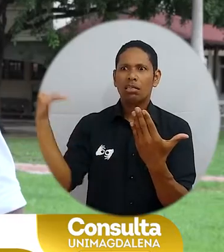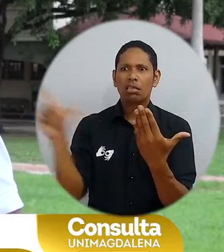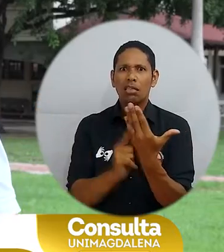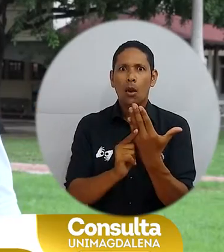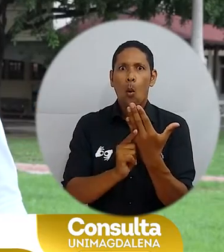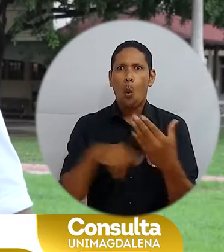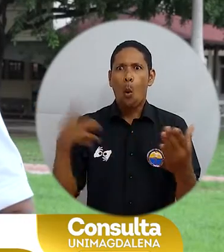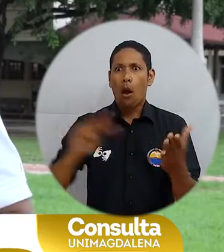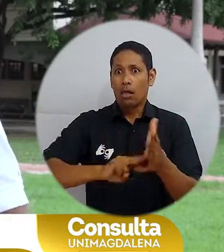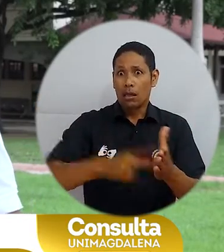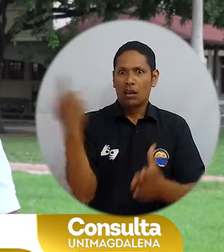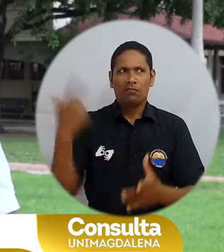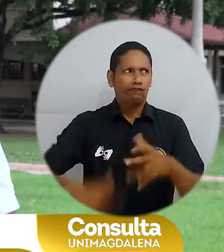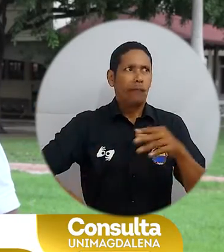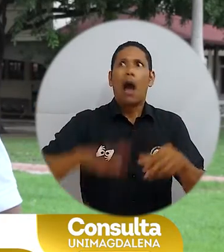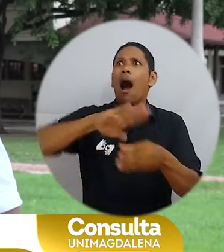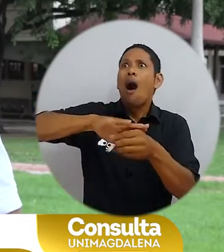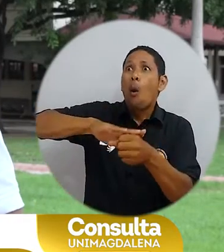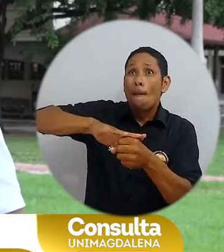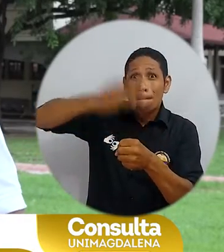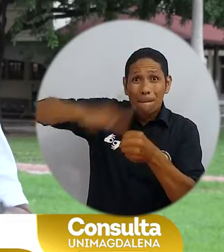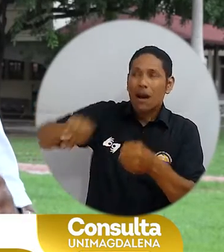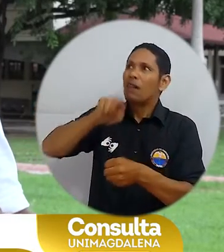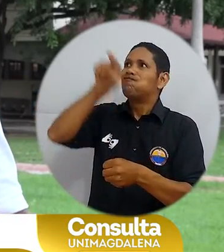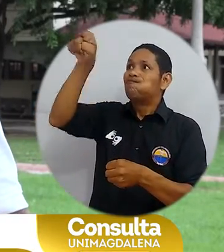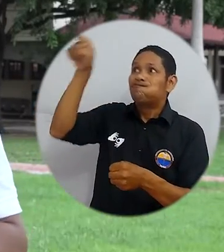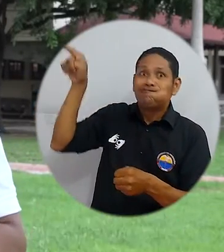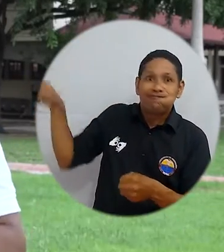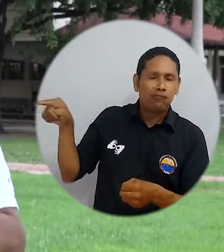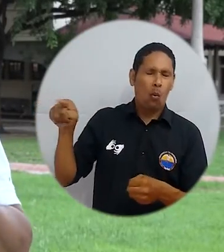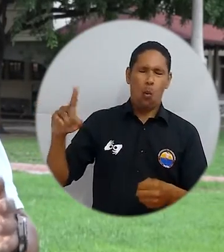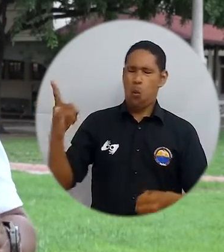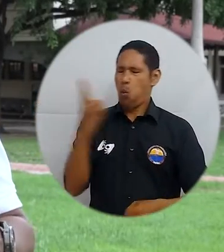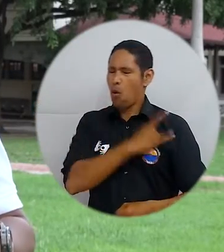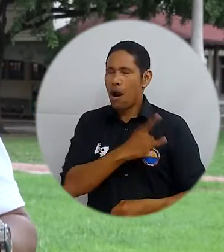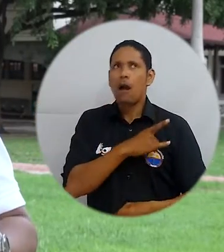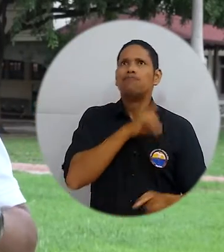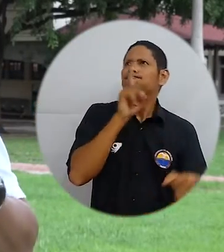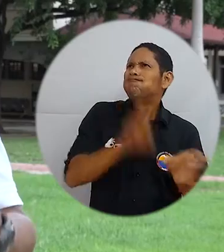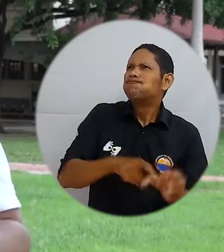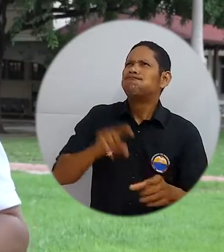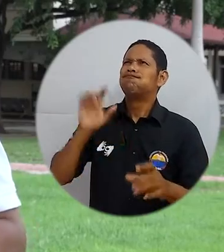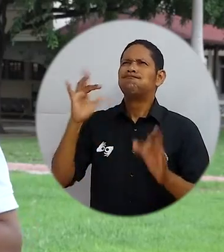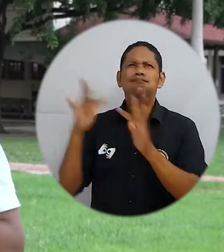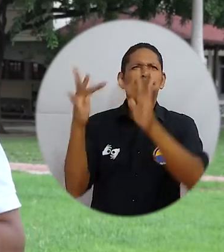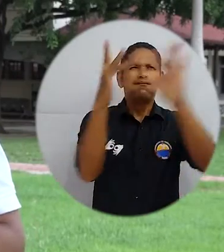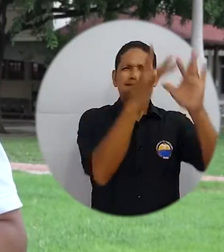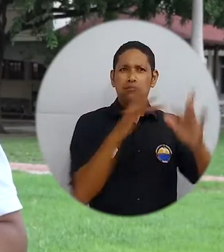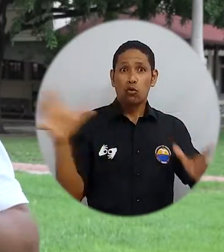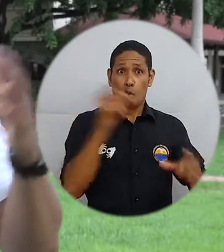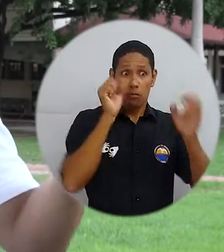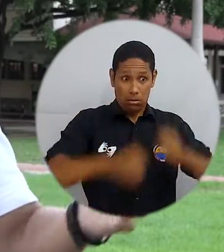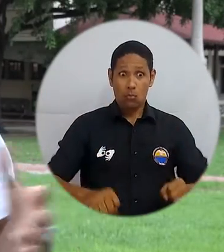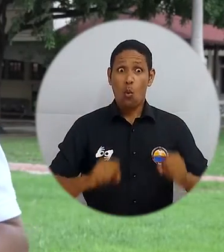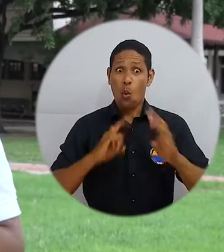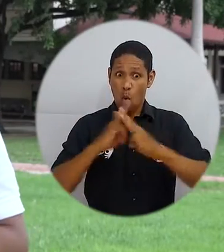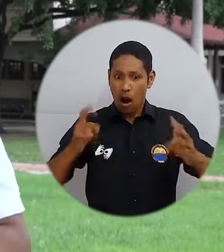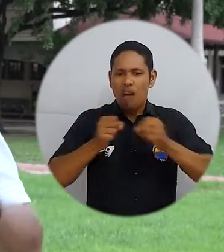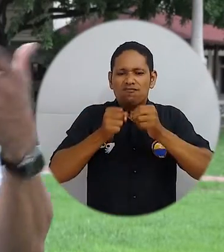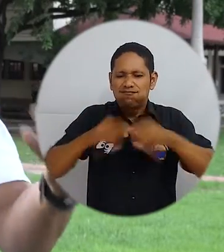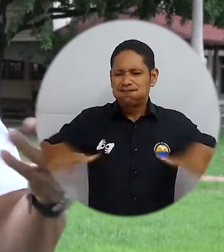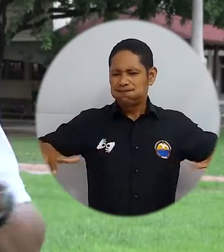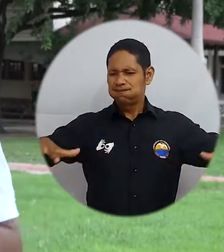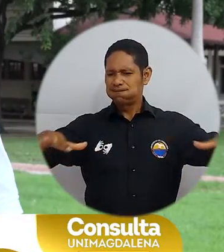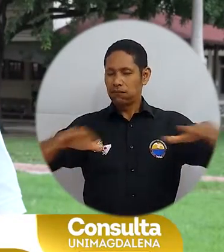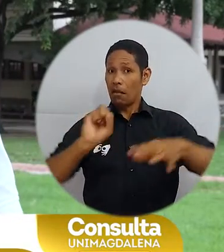universidad está en la Sierra Nevada, está en los municipios, así que hoy la universidad no tiene límites. Podemos construir entre todos una universidad expandida,